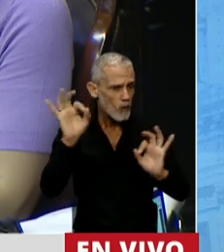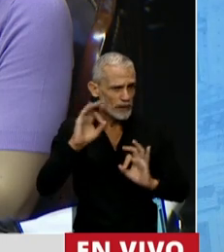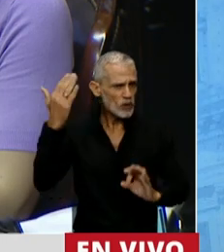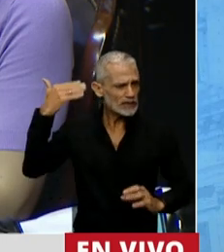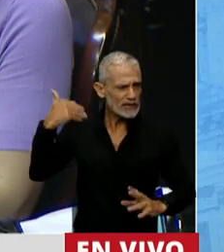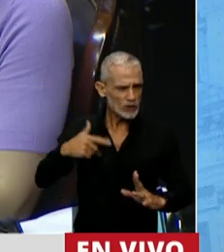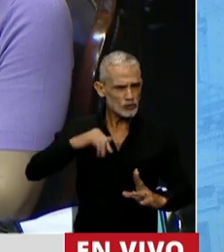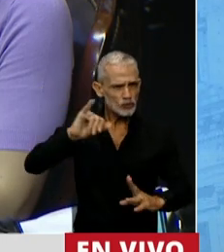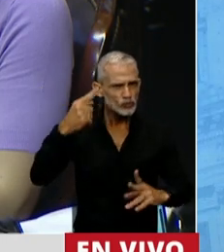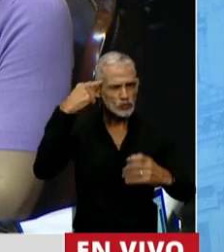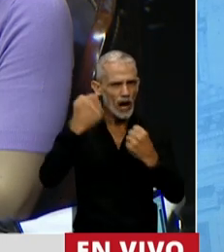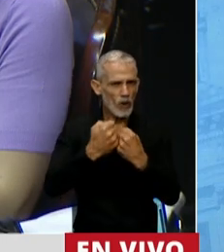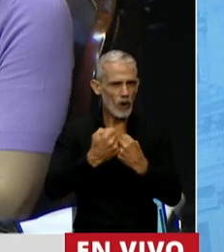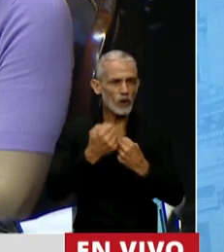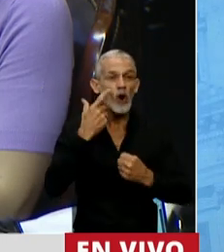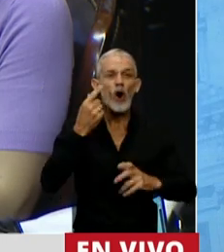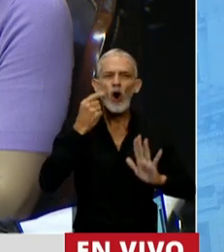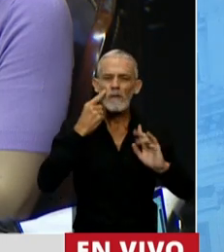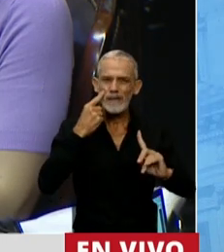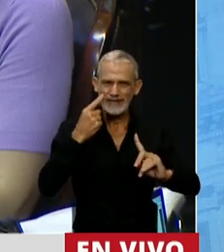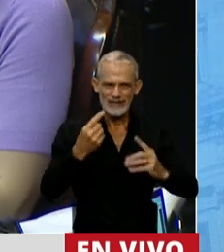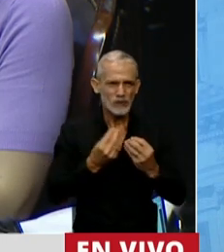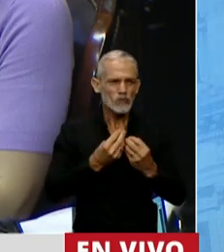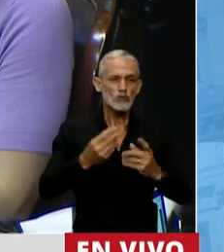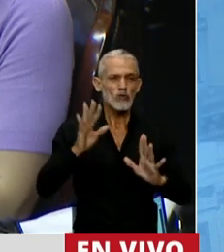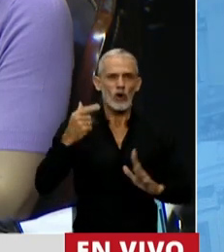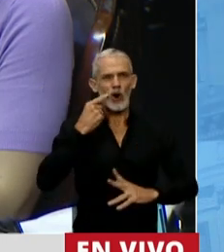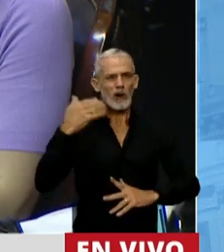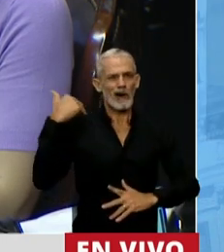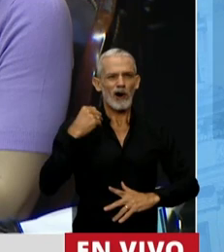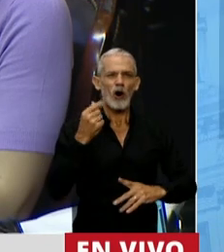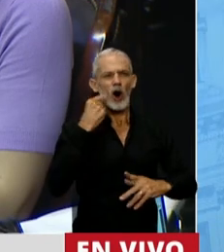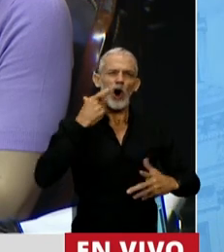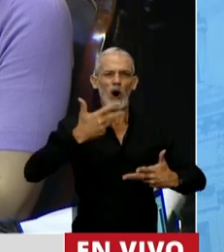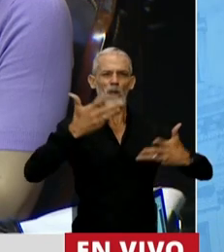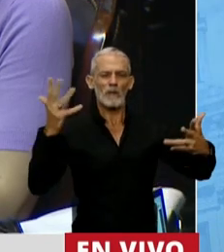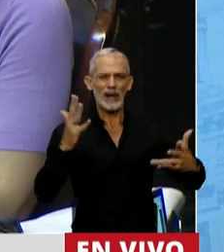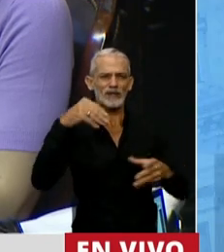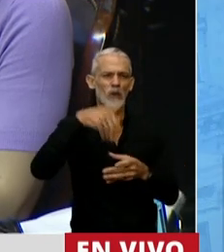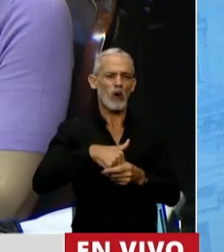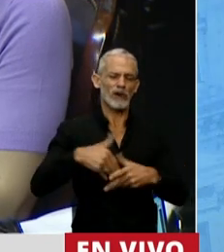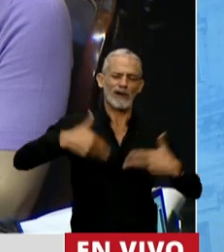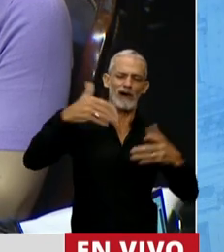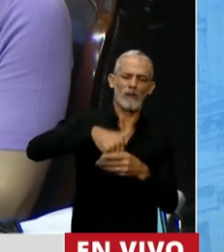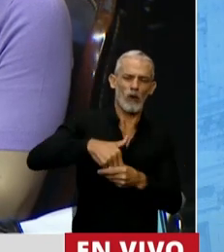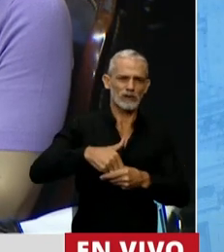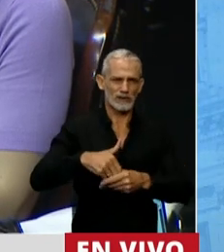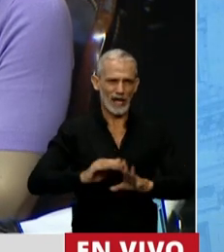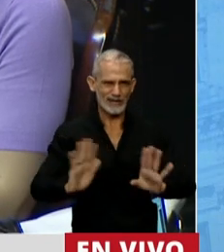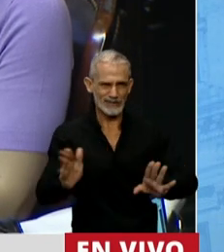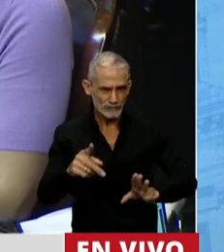anterior. Muchos hombres, dijo él, votan livianamente acá. Yo tuve